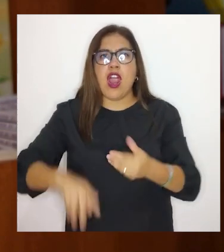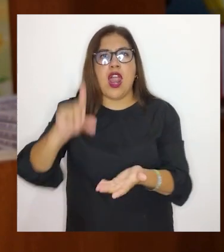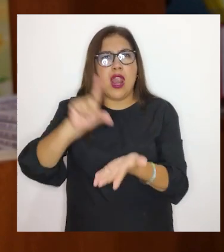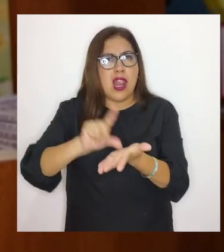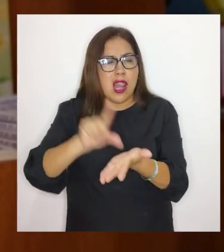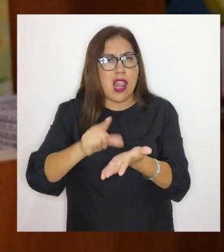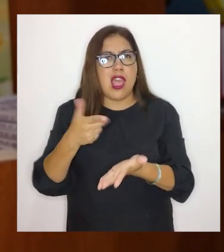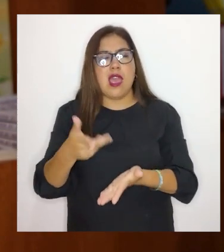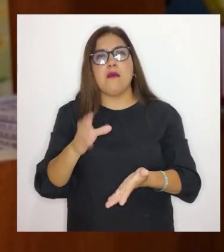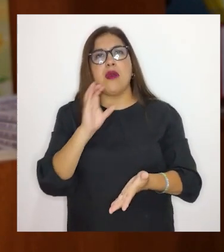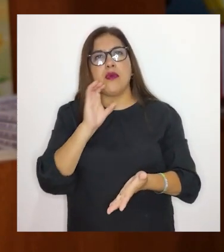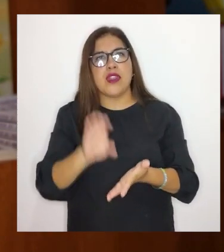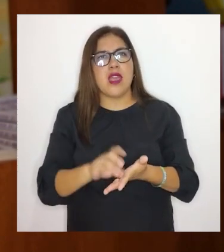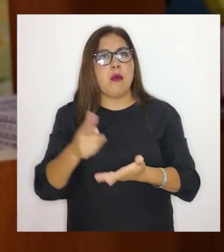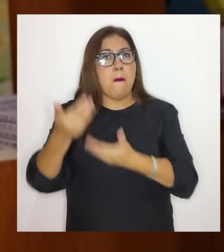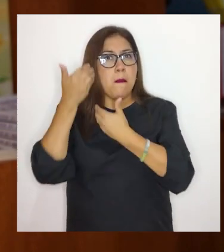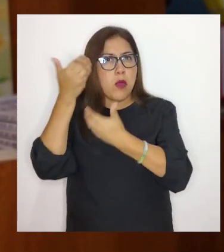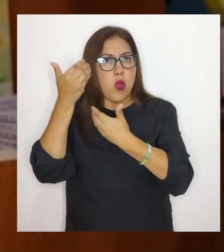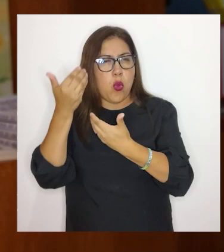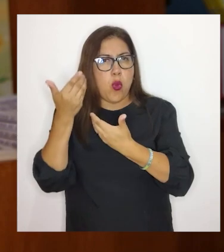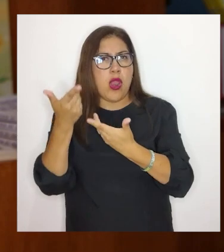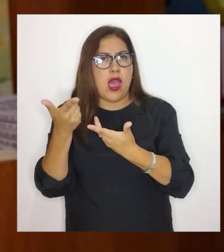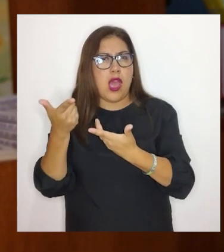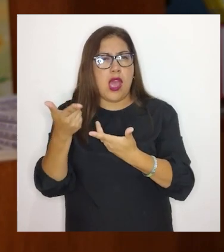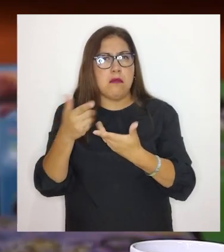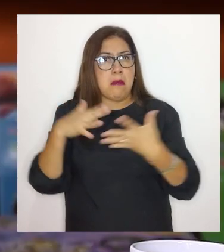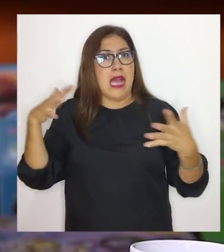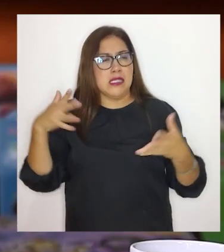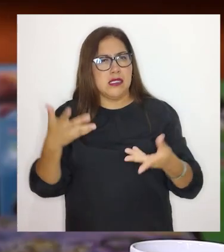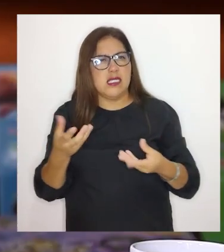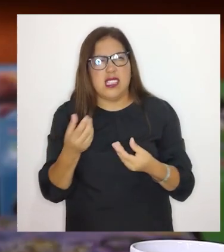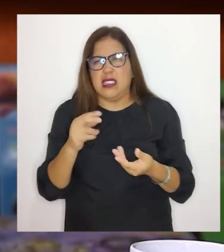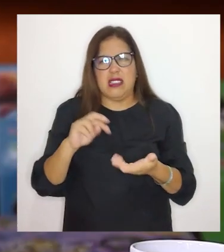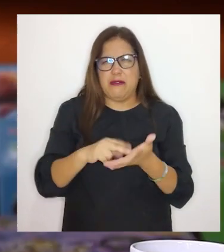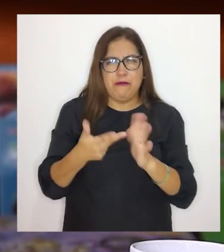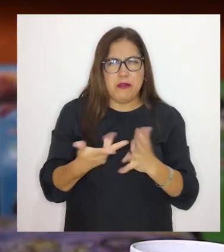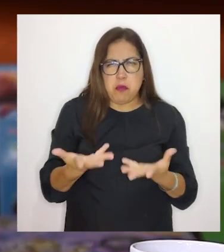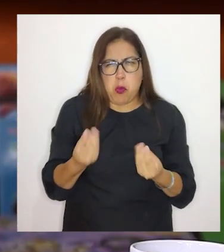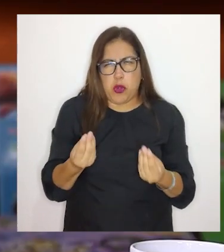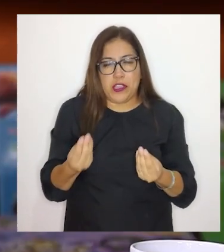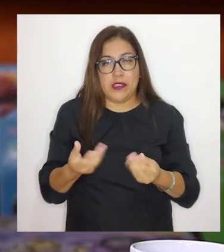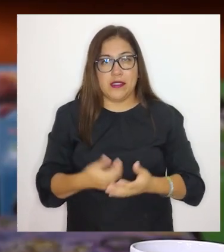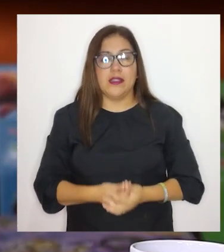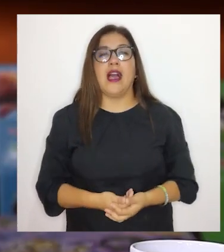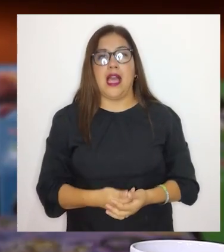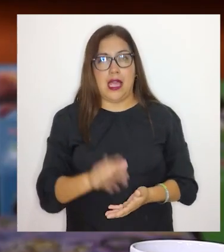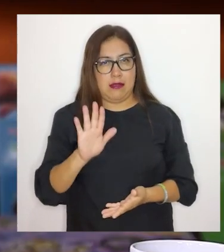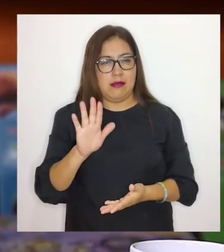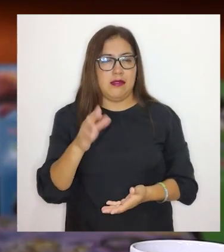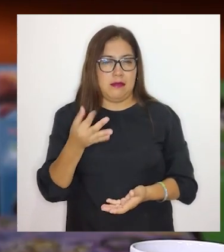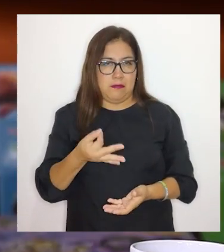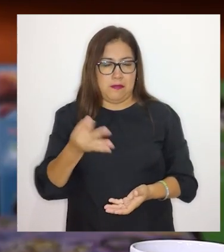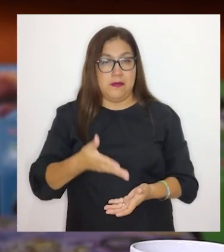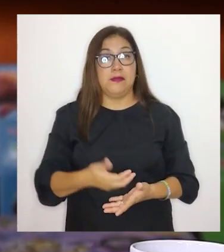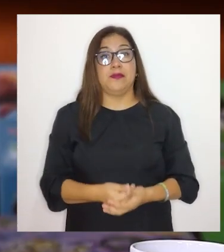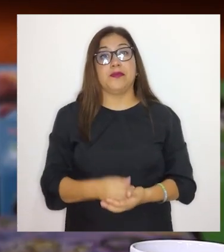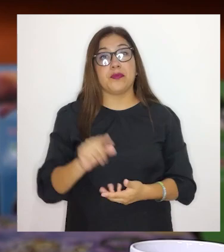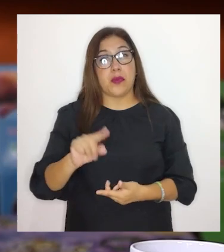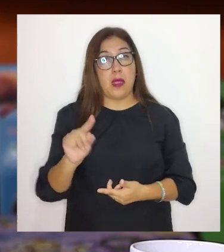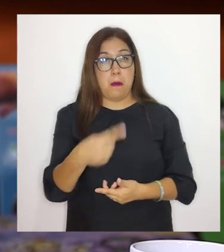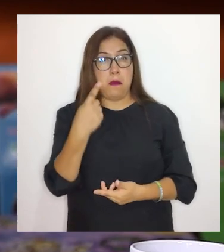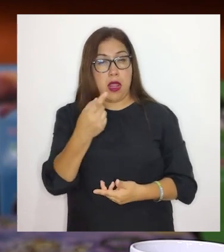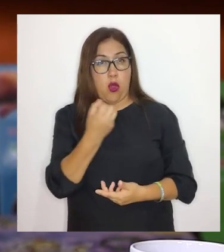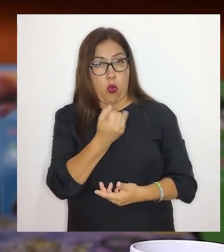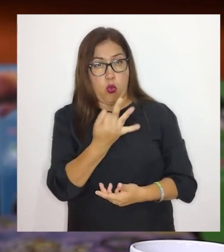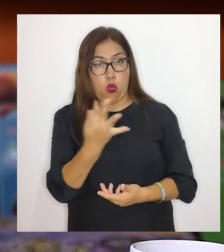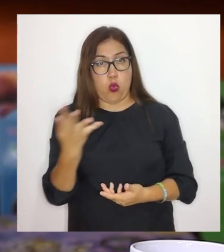Lima, Piura. ¿A qué se debe todo ello? Exactamente. Si pensamos, por ejemplo, el primer lugar de